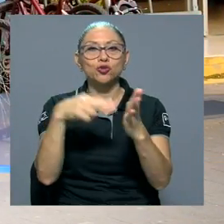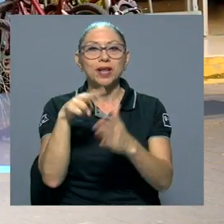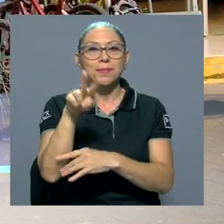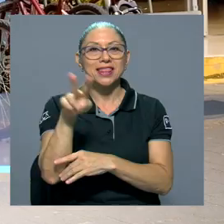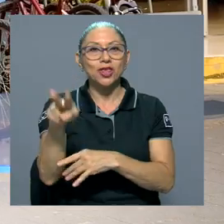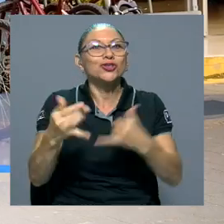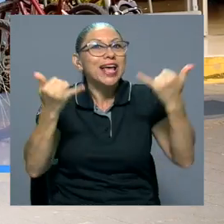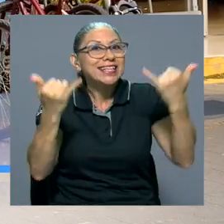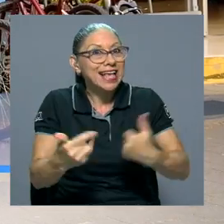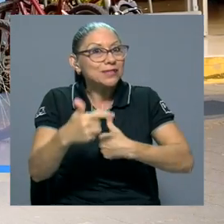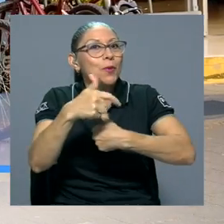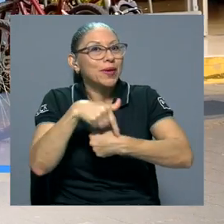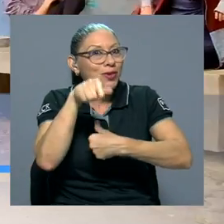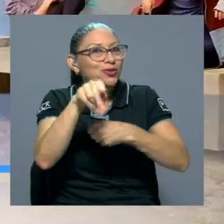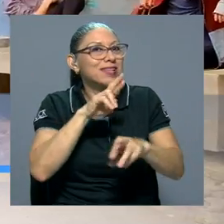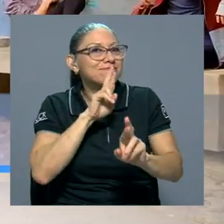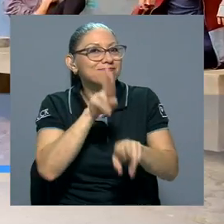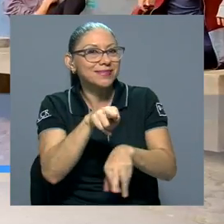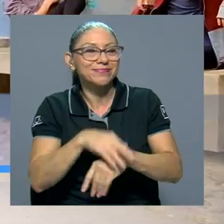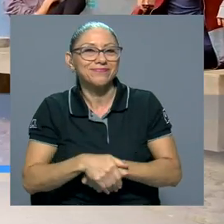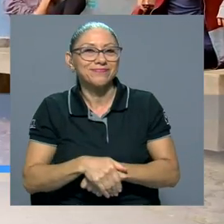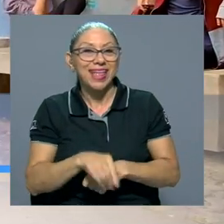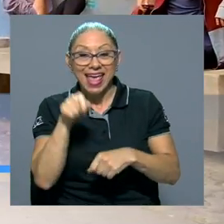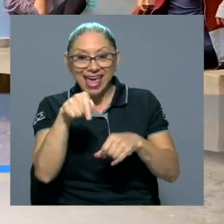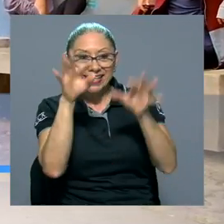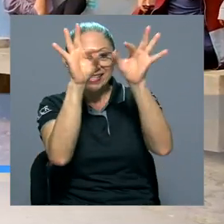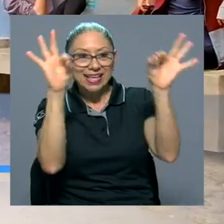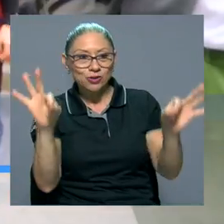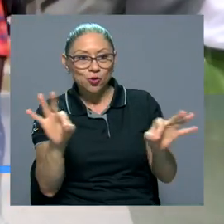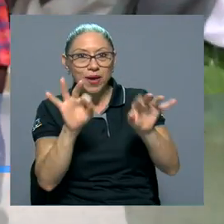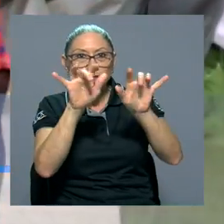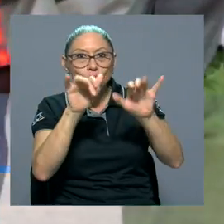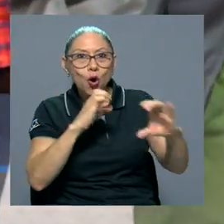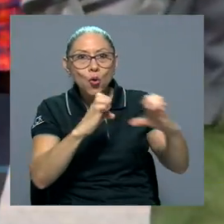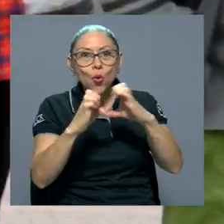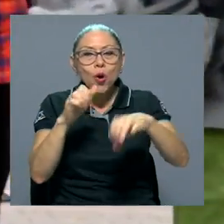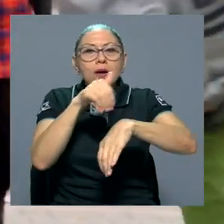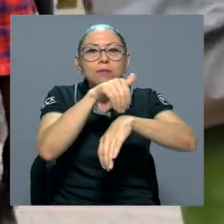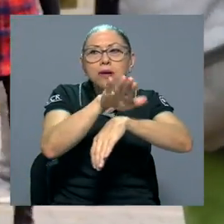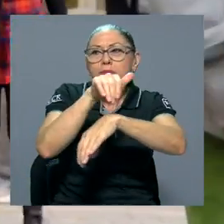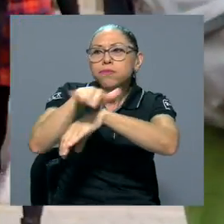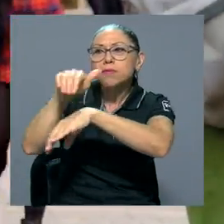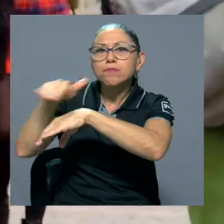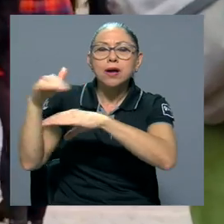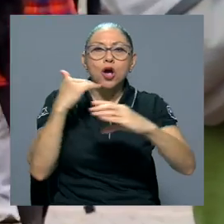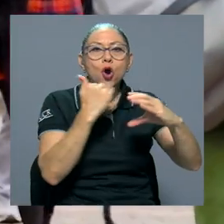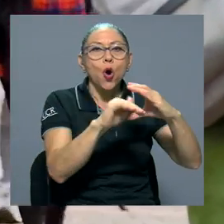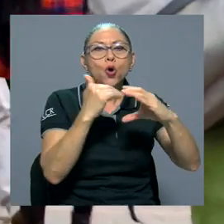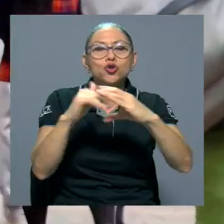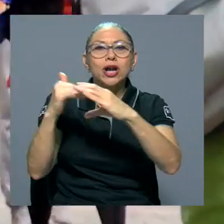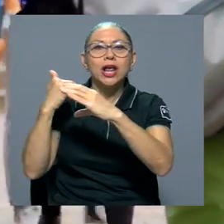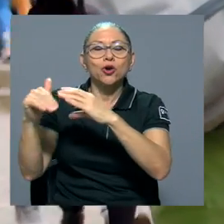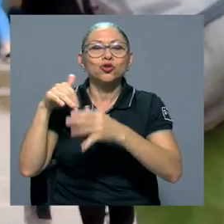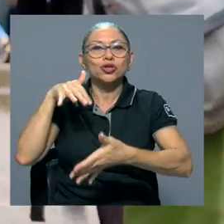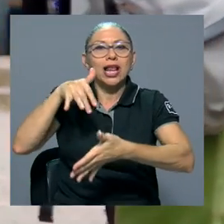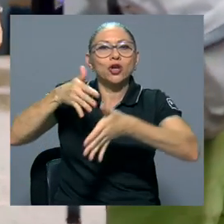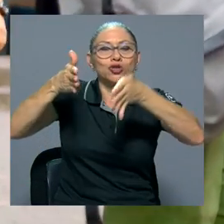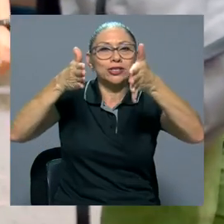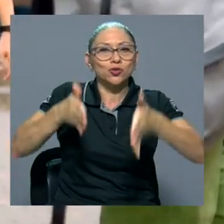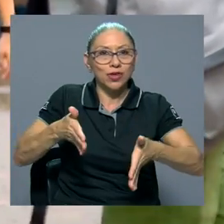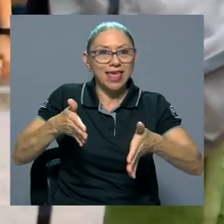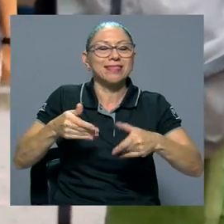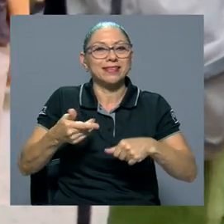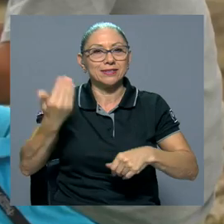es momento de que lo haga. Este instrumento se ha estado enviando a los correos electrónicos de los y las